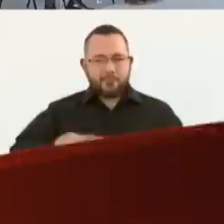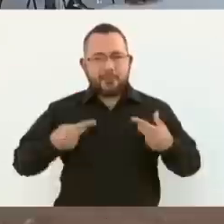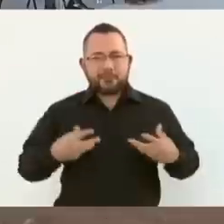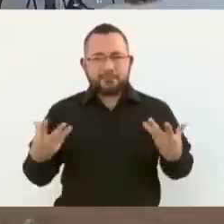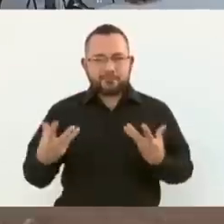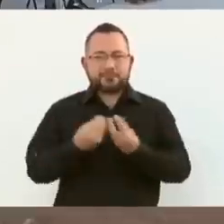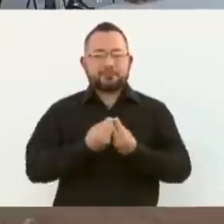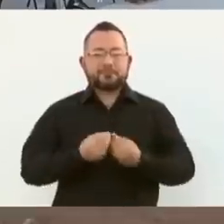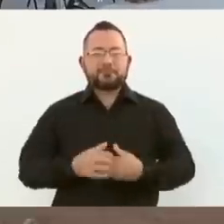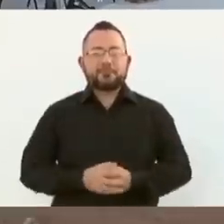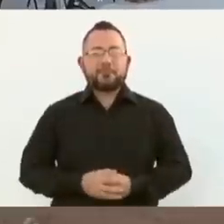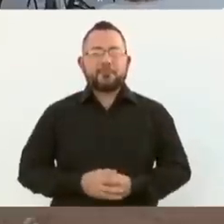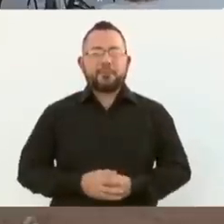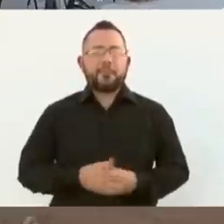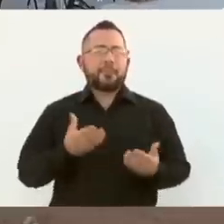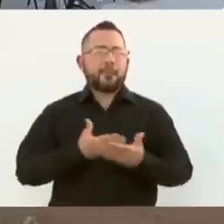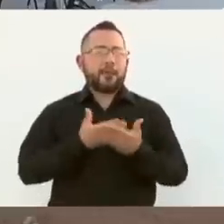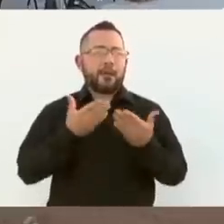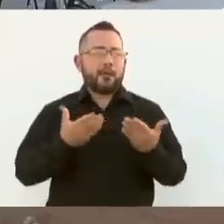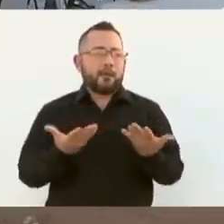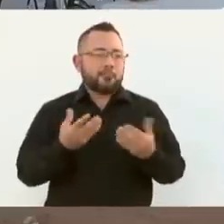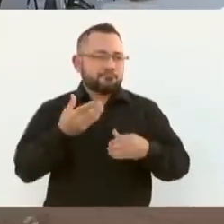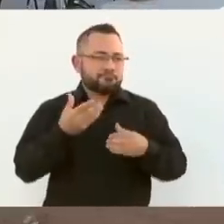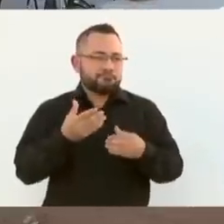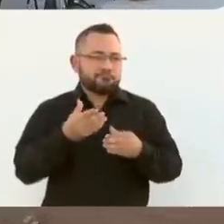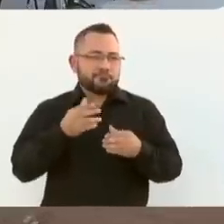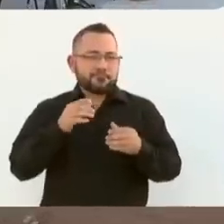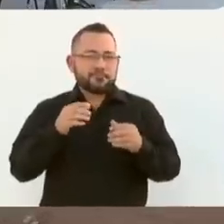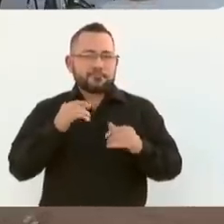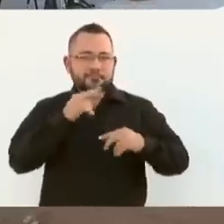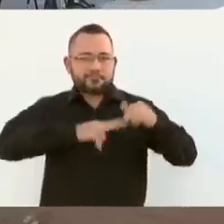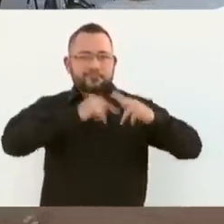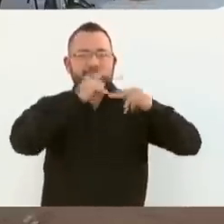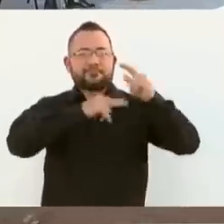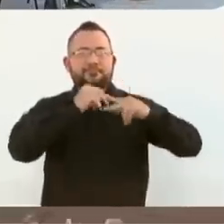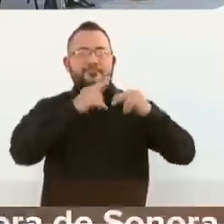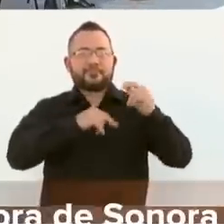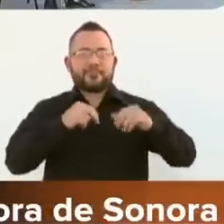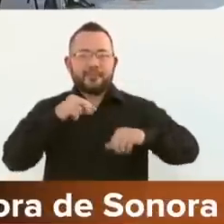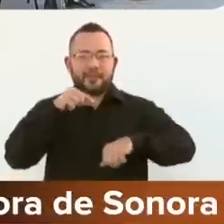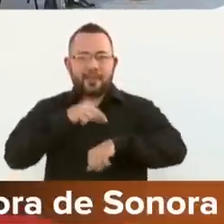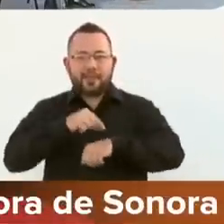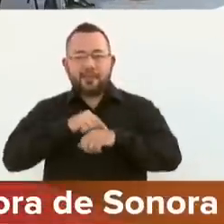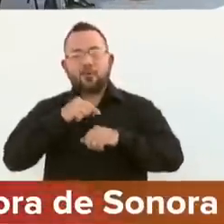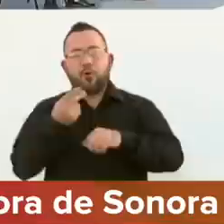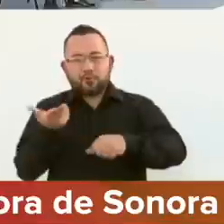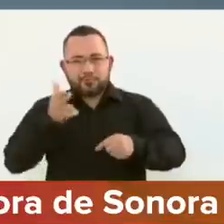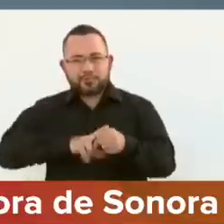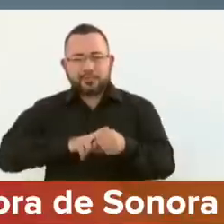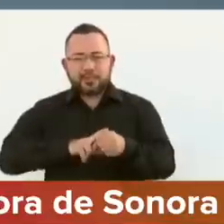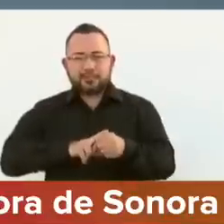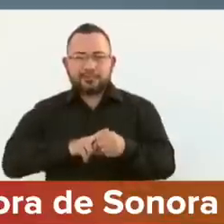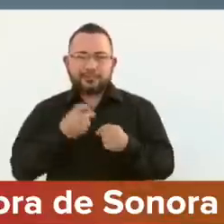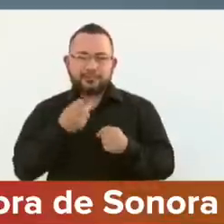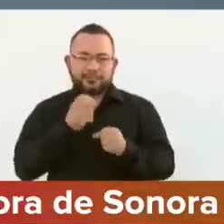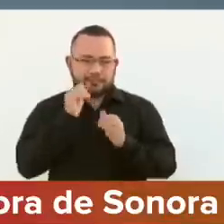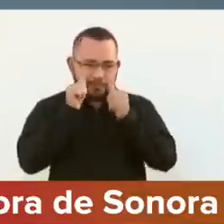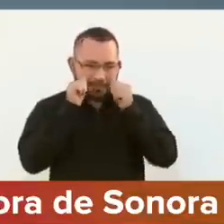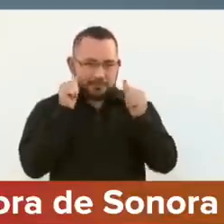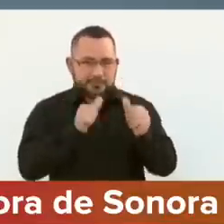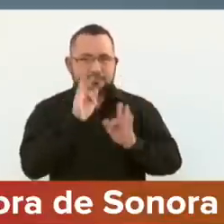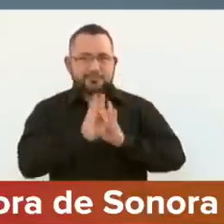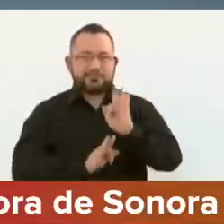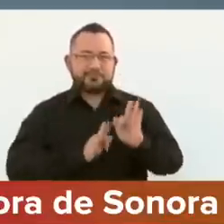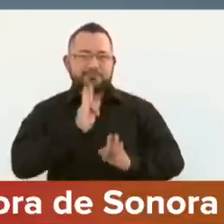pues qué decirles de esta unidad médica familiar. Muchas gracias, presidente. Muchas gracias porque por mucho tiempo